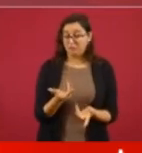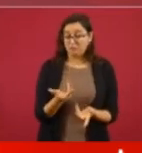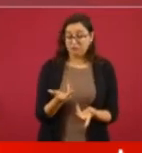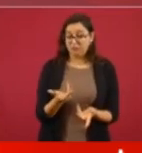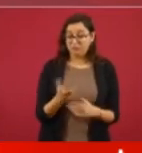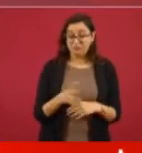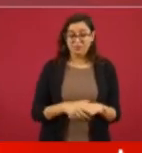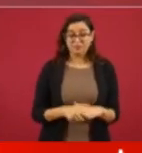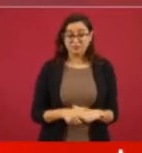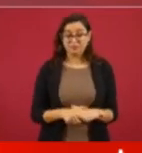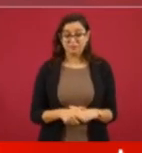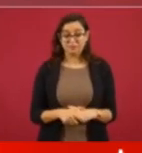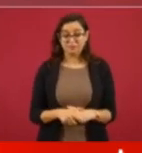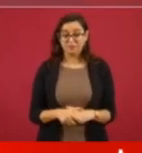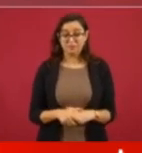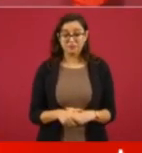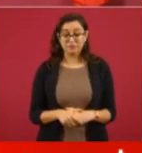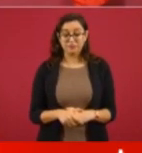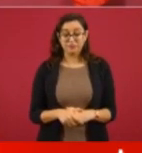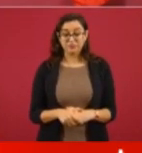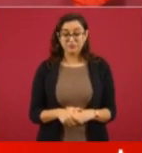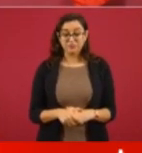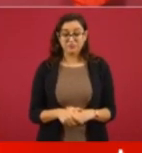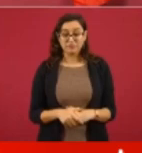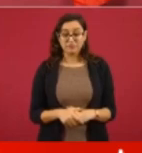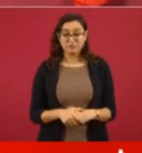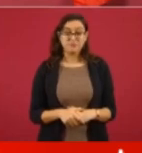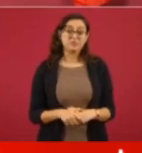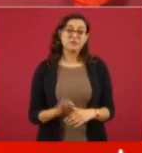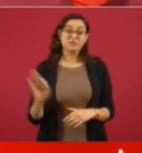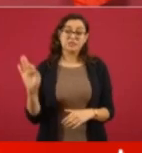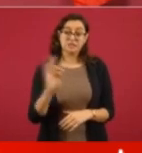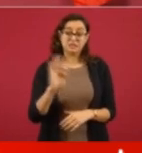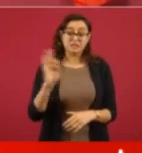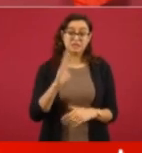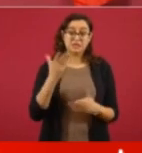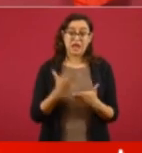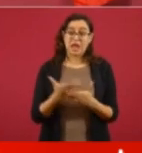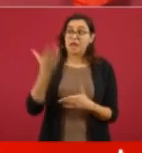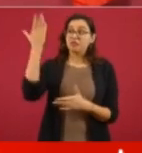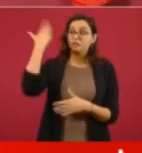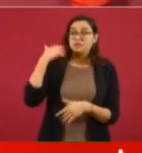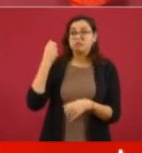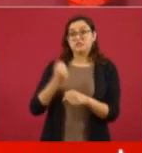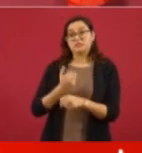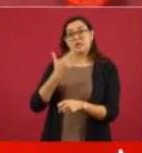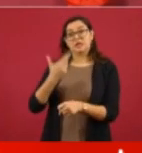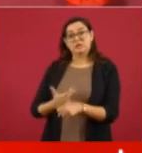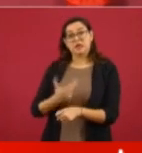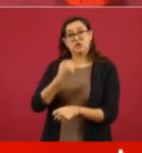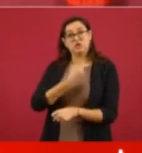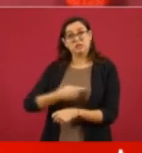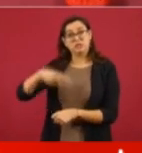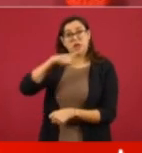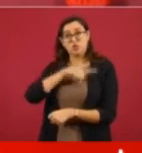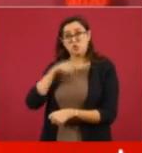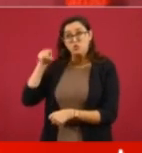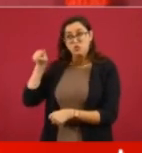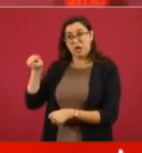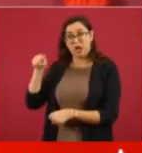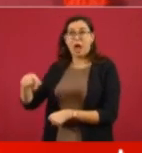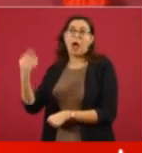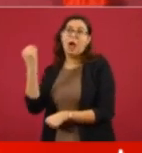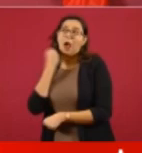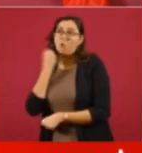Si fuese el que estaba del secretario de Salud en un tiempo que era abogado, pues yo no le hubiese hecho caso,